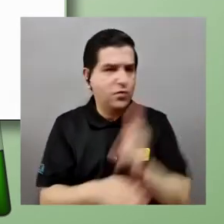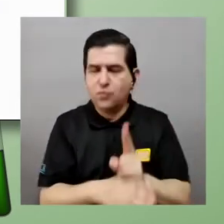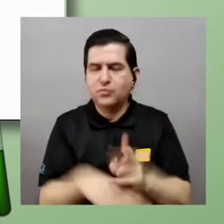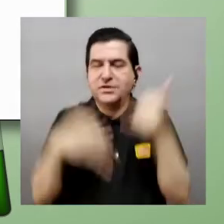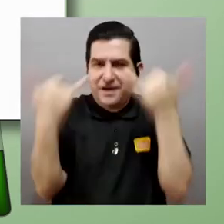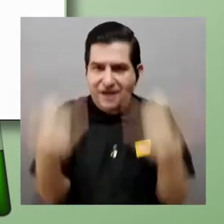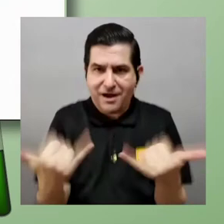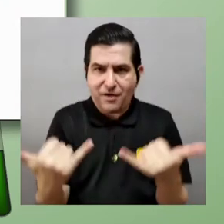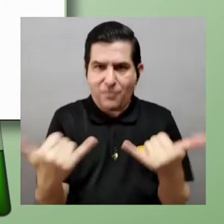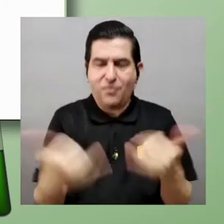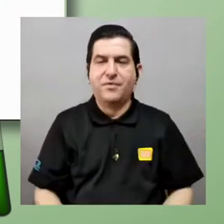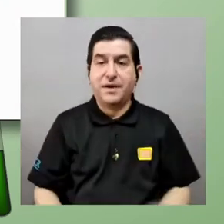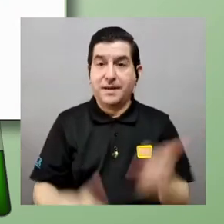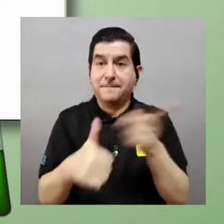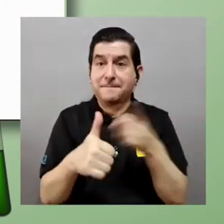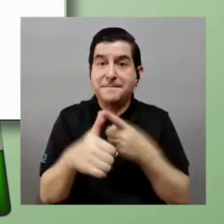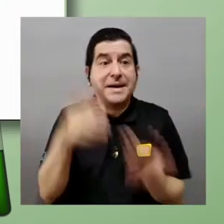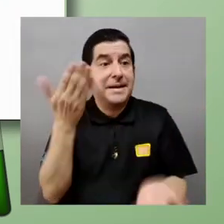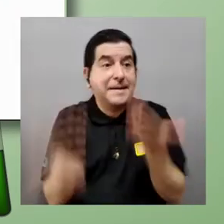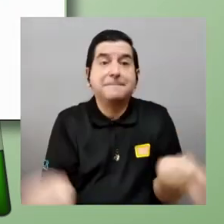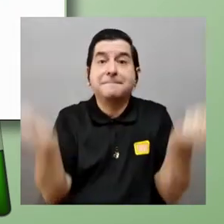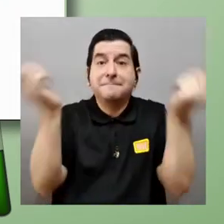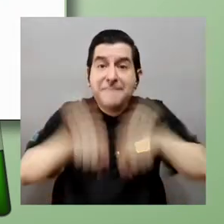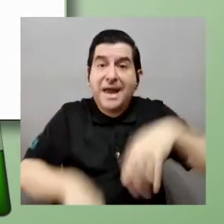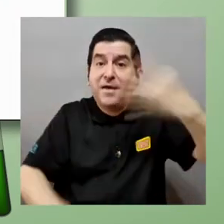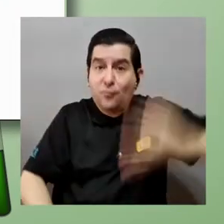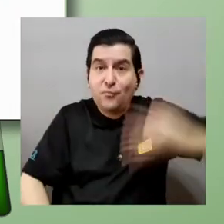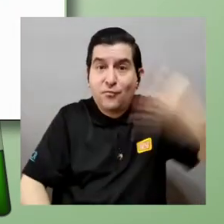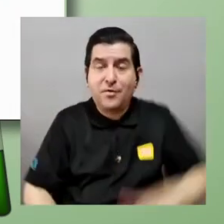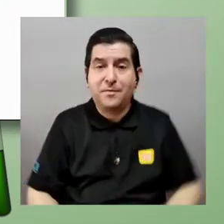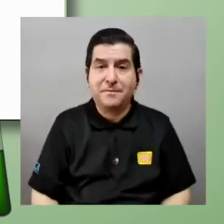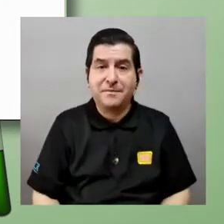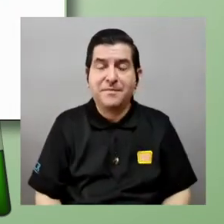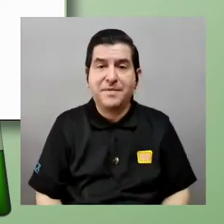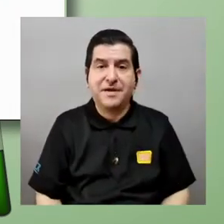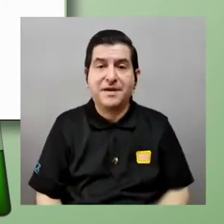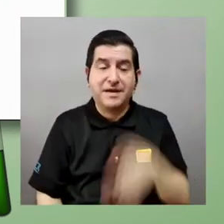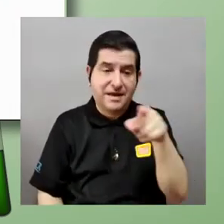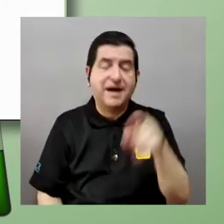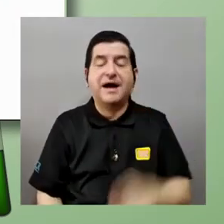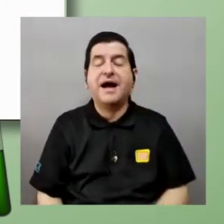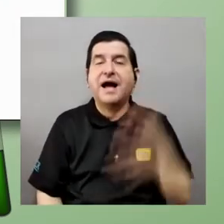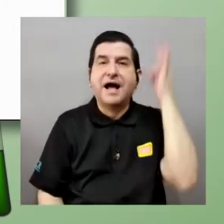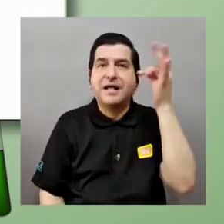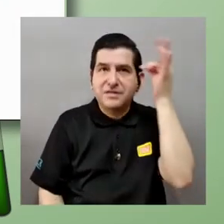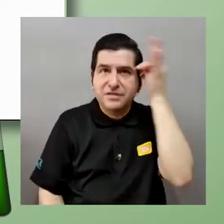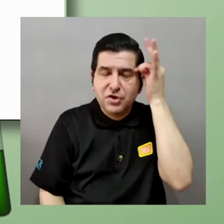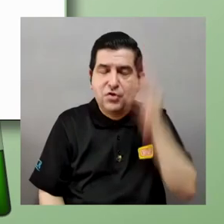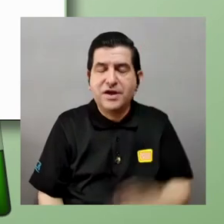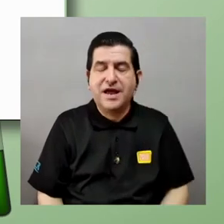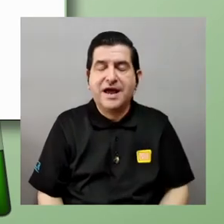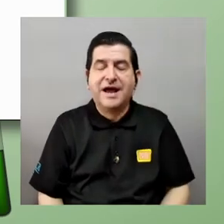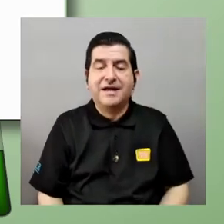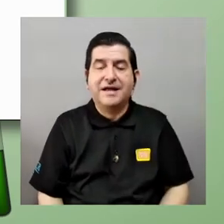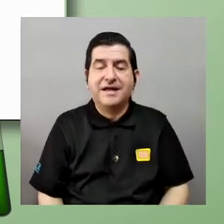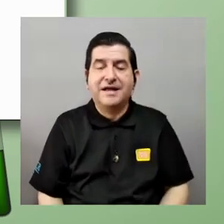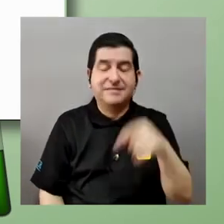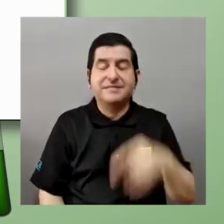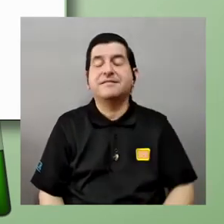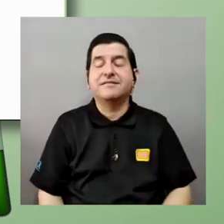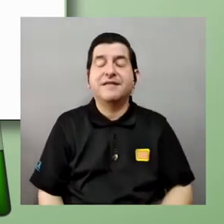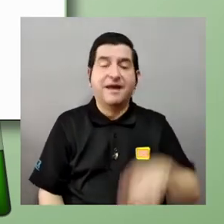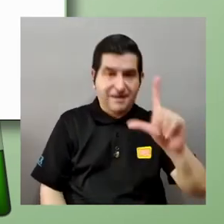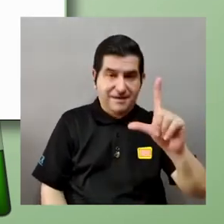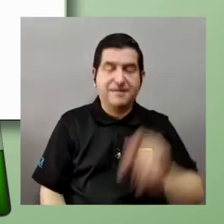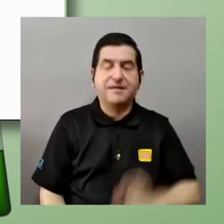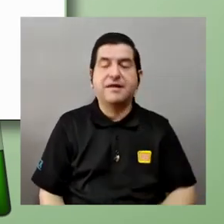usan vectores a eso el primero tal vez que ocurrió formalmente fue hecho por Lagrange se le llama la teoría Lagrangiana